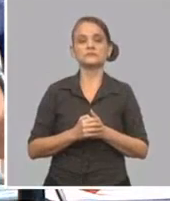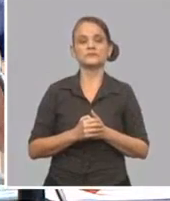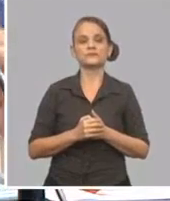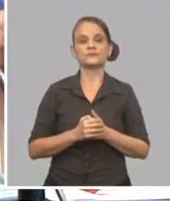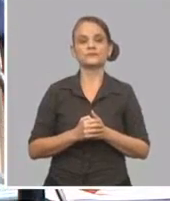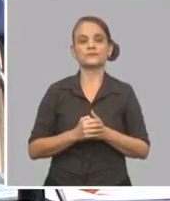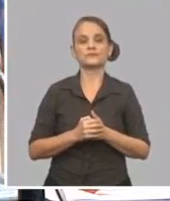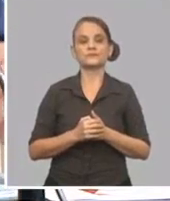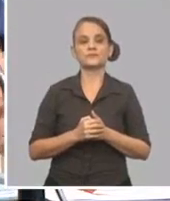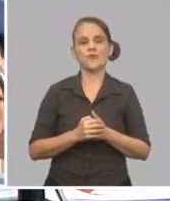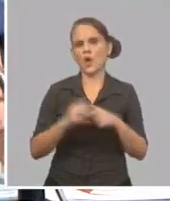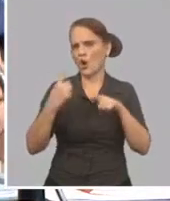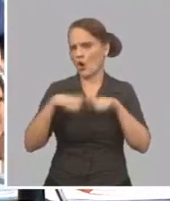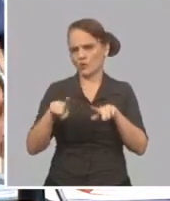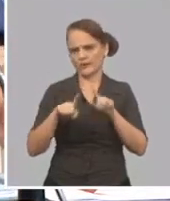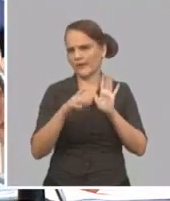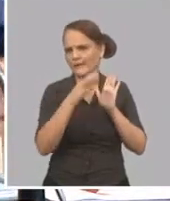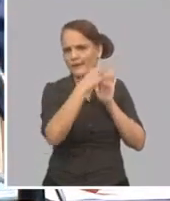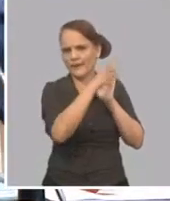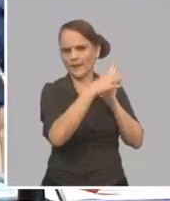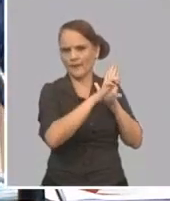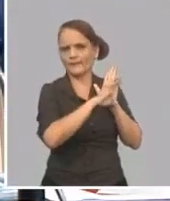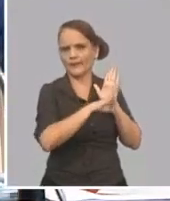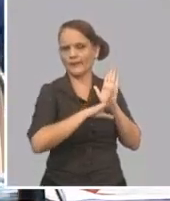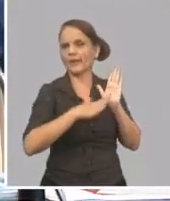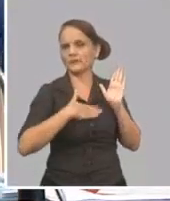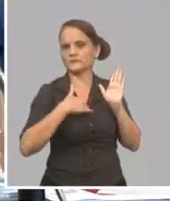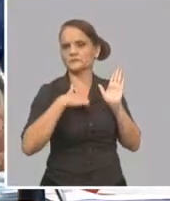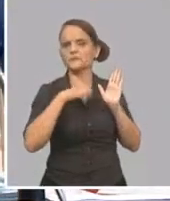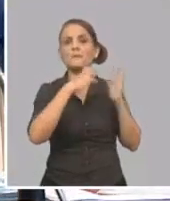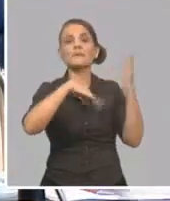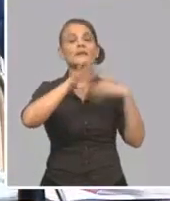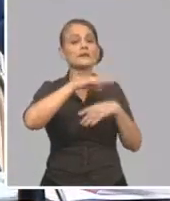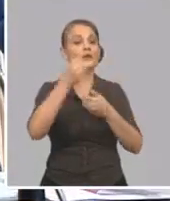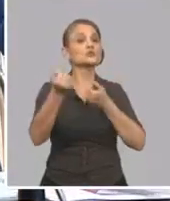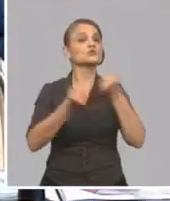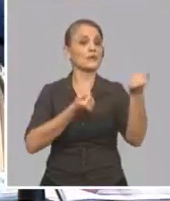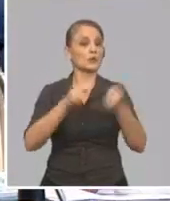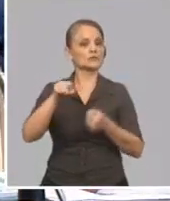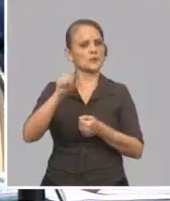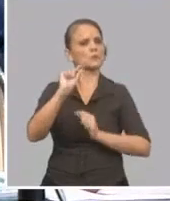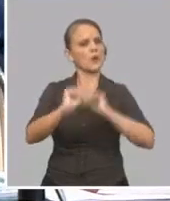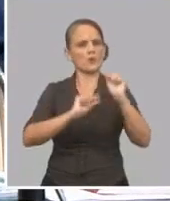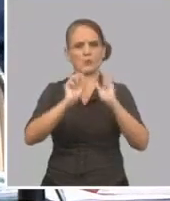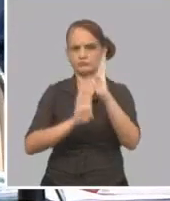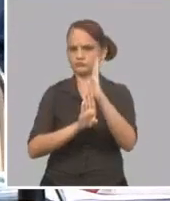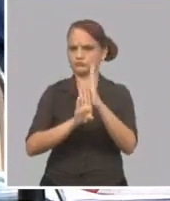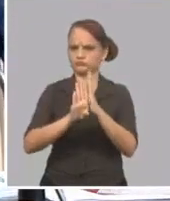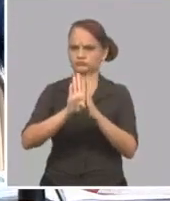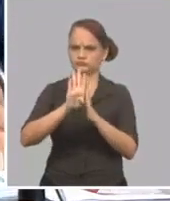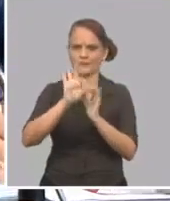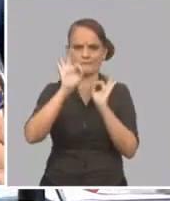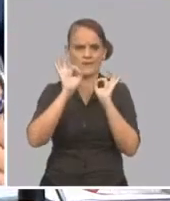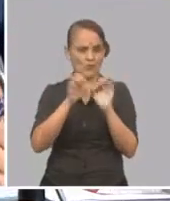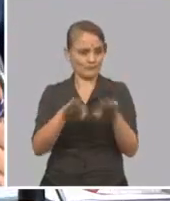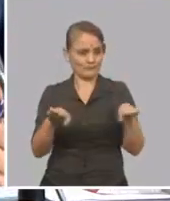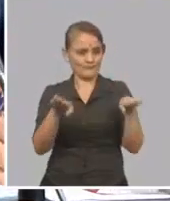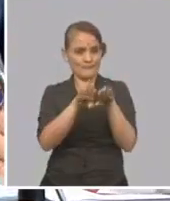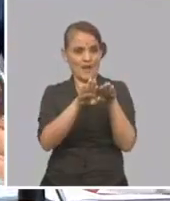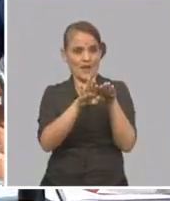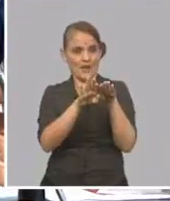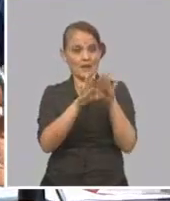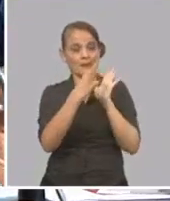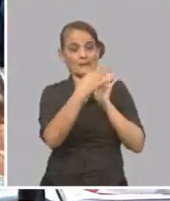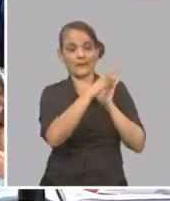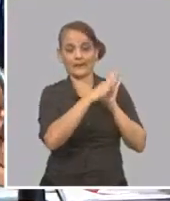Y, de manera general, el sector está avanzando dentro de esta nueva normalidad en paralelo con las medidas que tienen